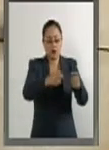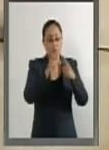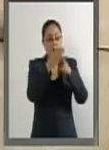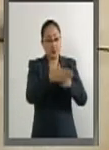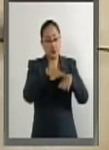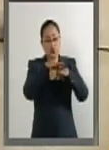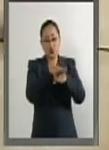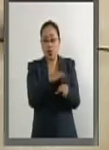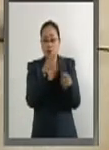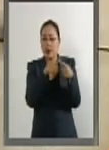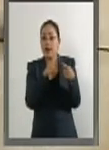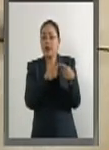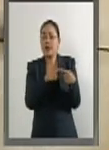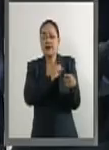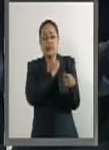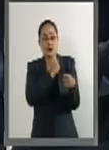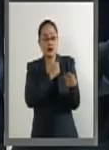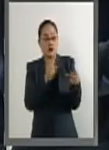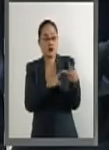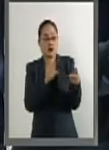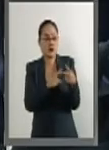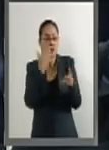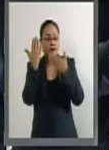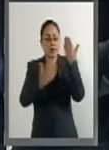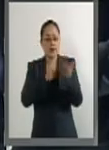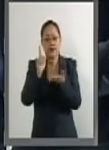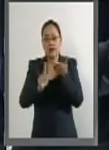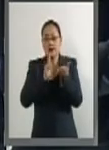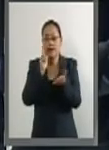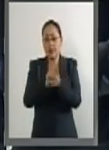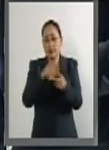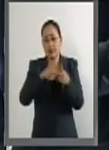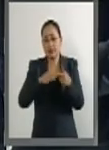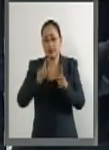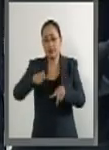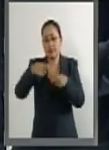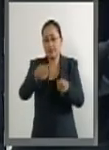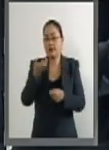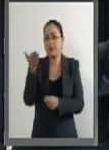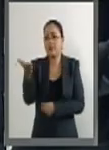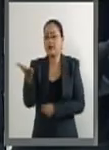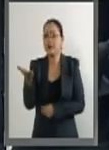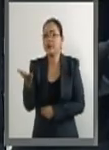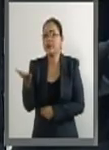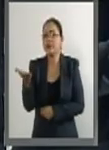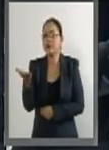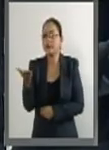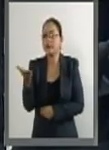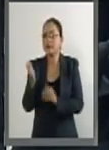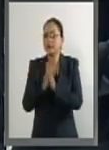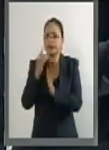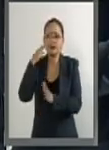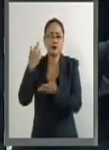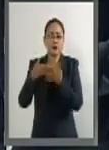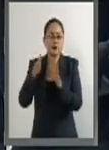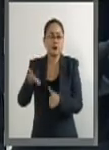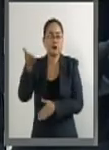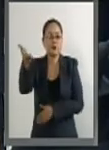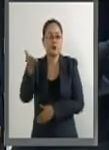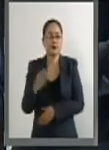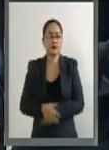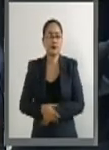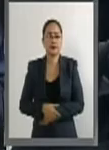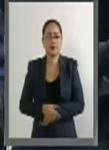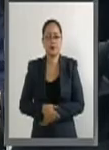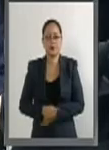Comisiones Unidas de Salud y de Estudios Legislativos. Por favor, sonido en el